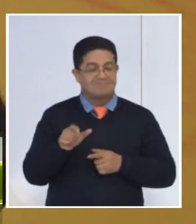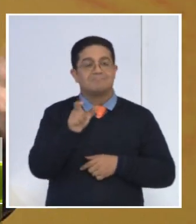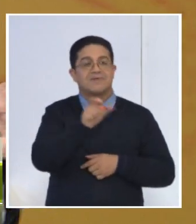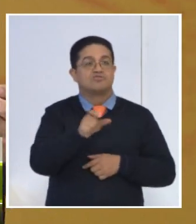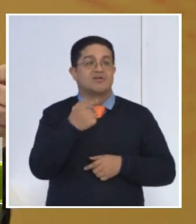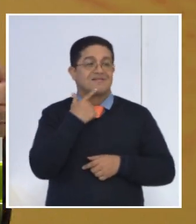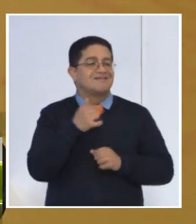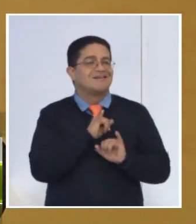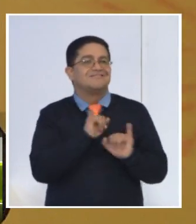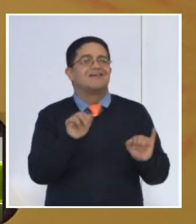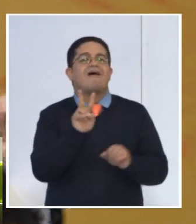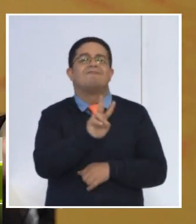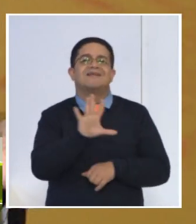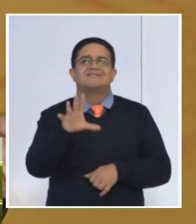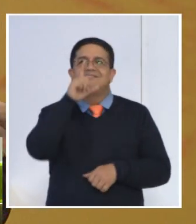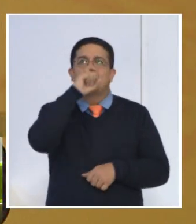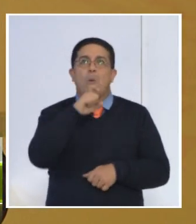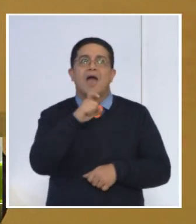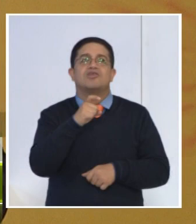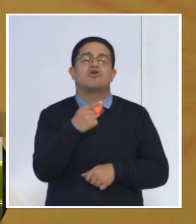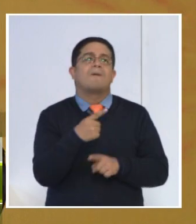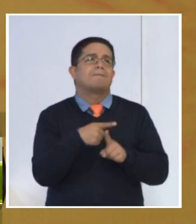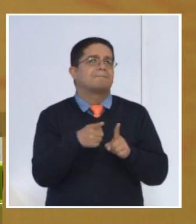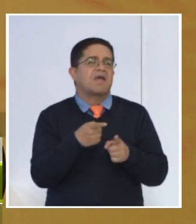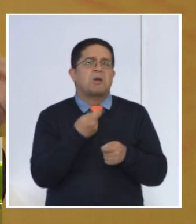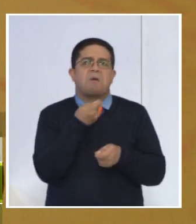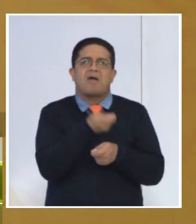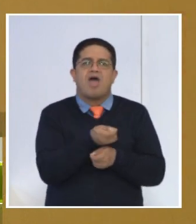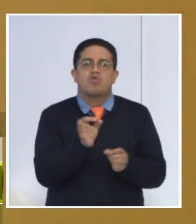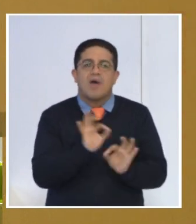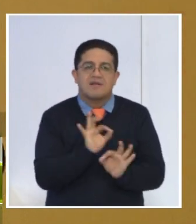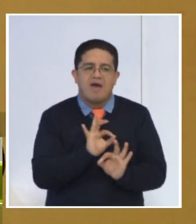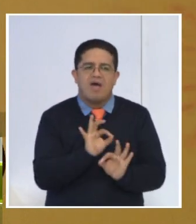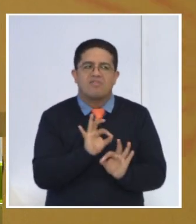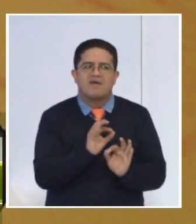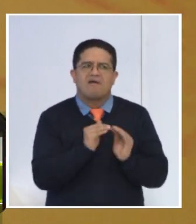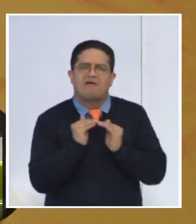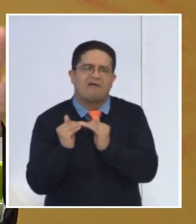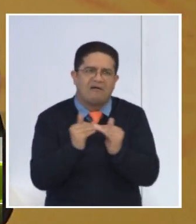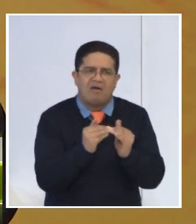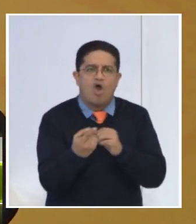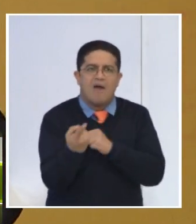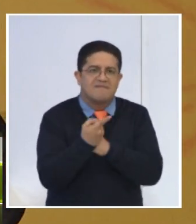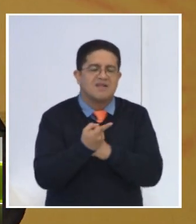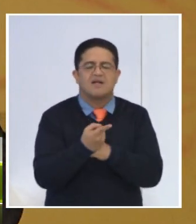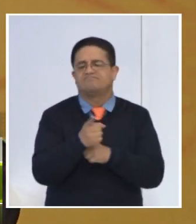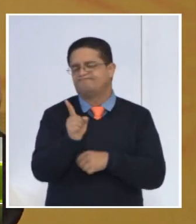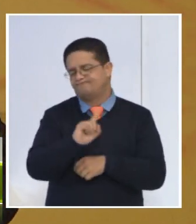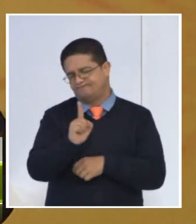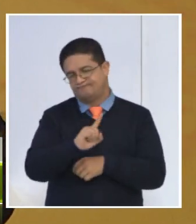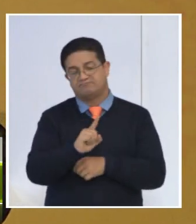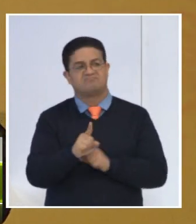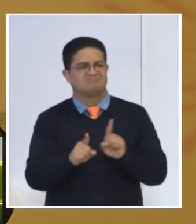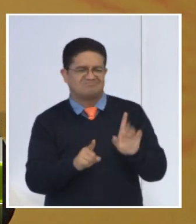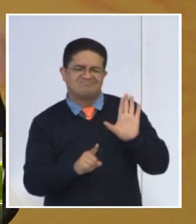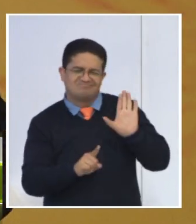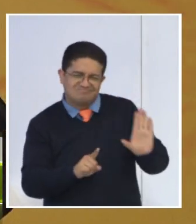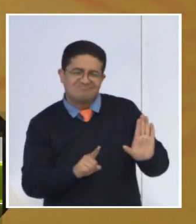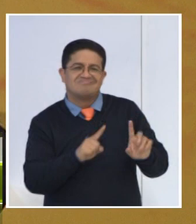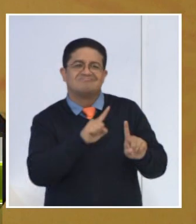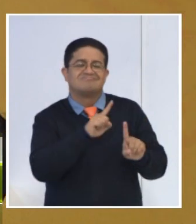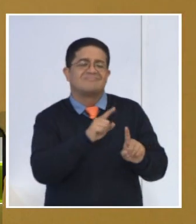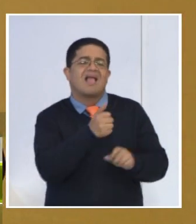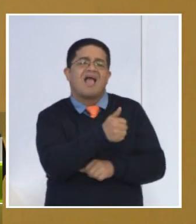dicen, ya tengo 25 años y no me he graduado, por ejemplo. Por entonces desde ese punto de vista debemos comprender que cada quien tiene su forma de llevar la situación,